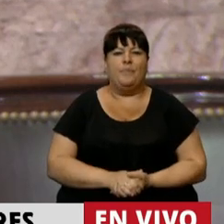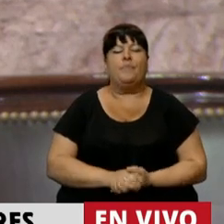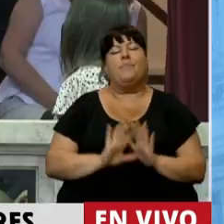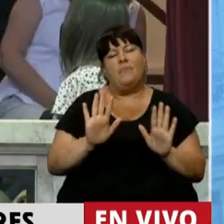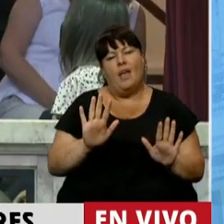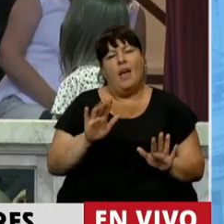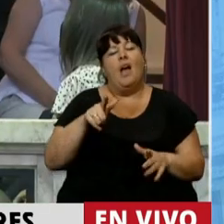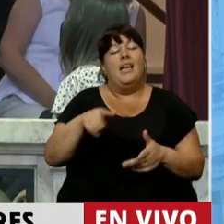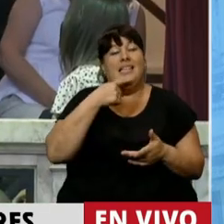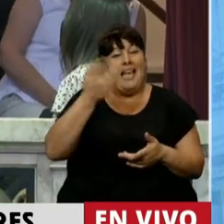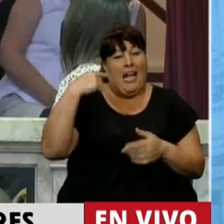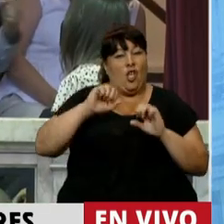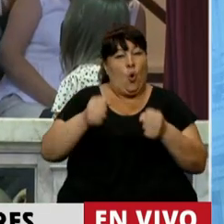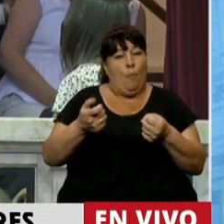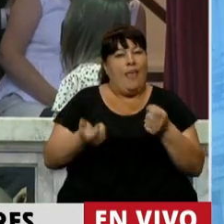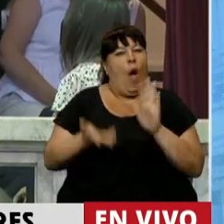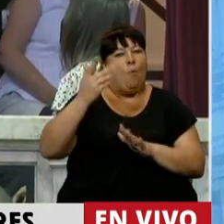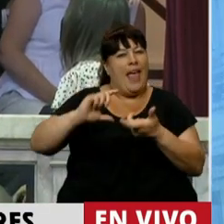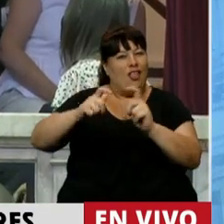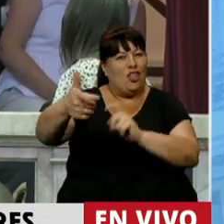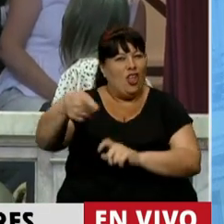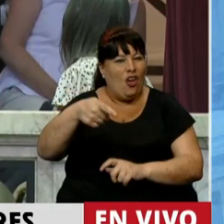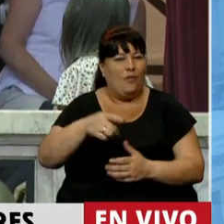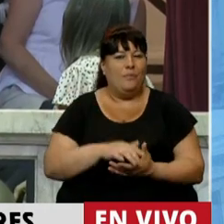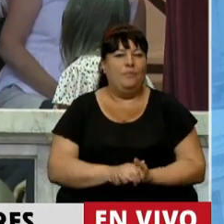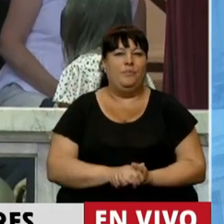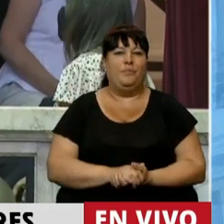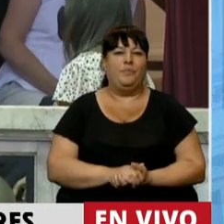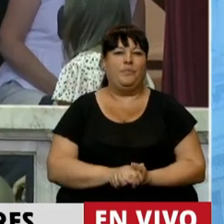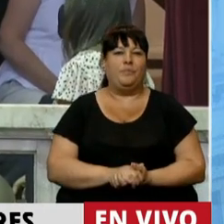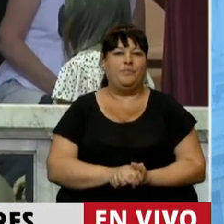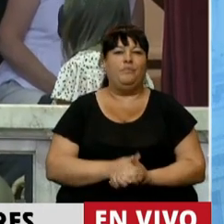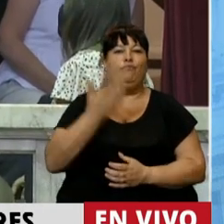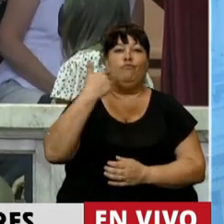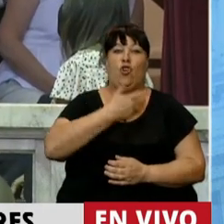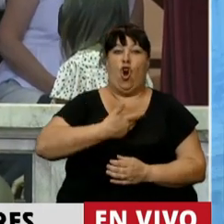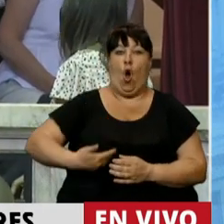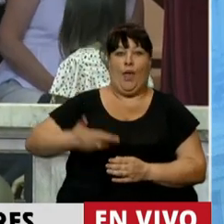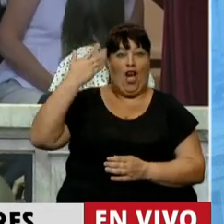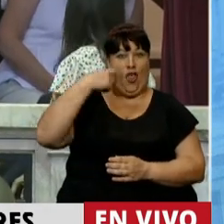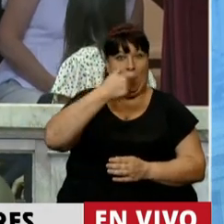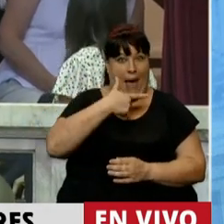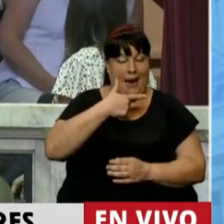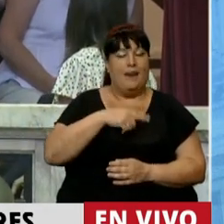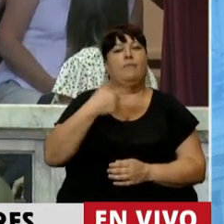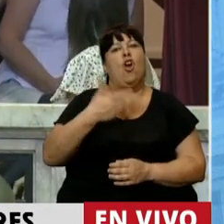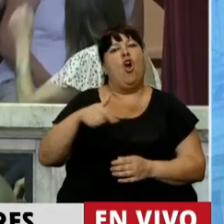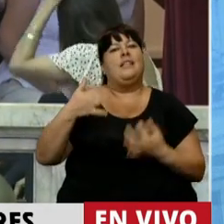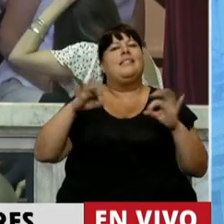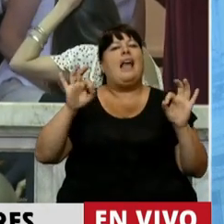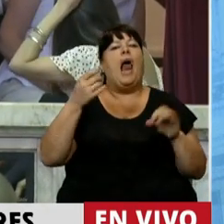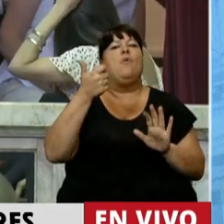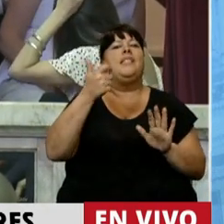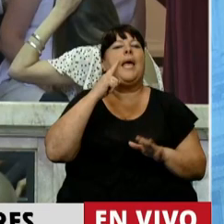Presidente, mire, con la suspensión de la movilidad del gobierno anterior, el gobierno se ahorró